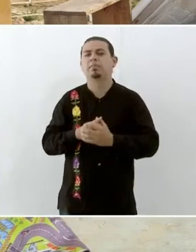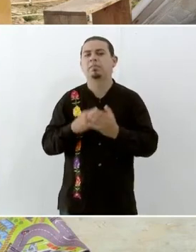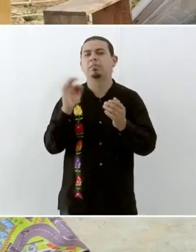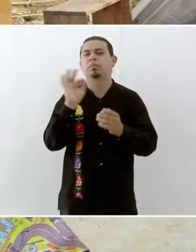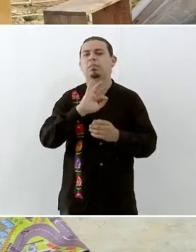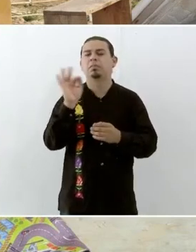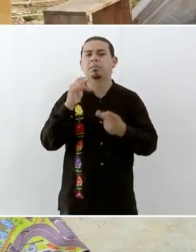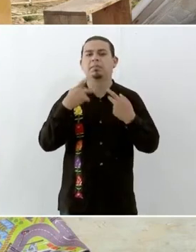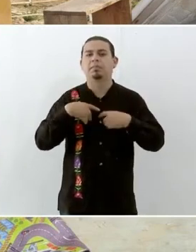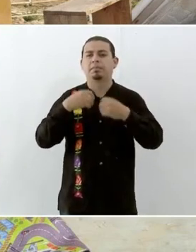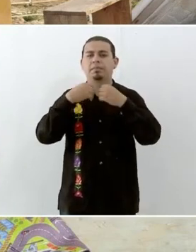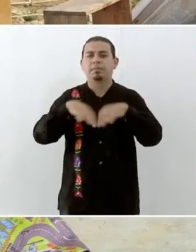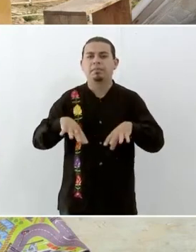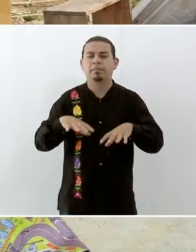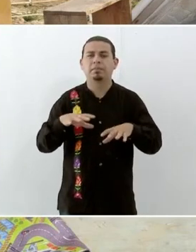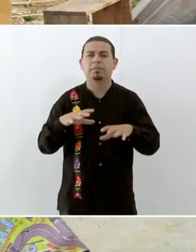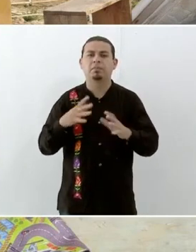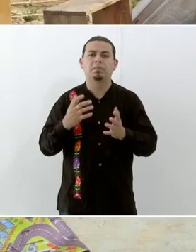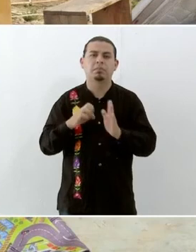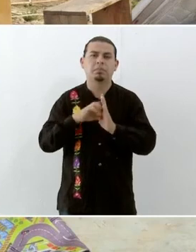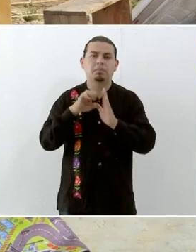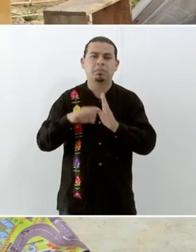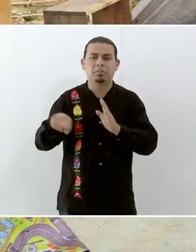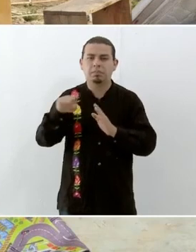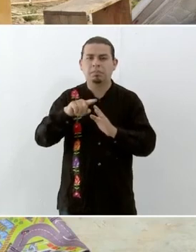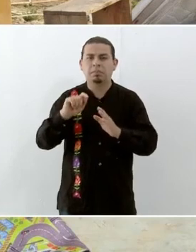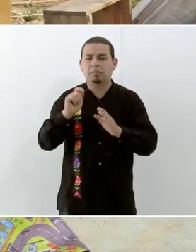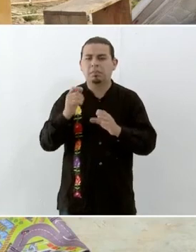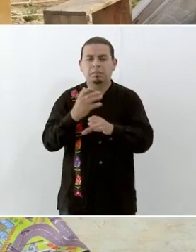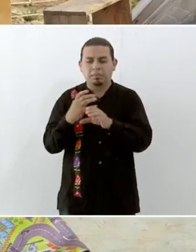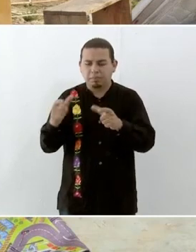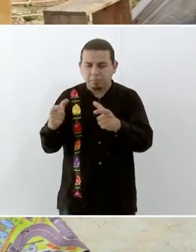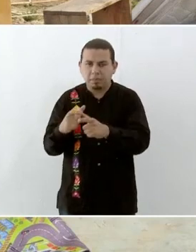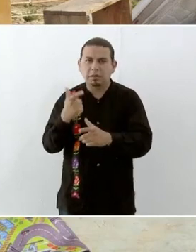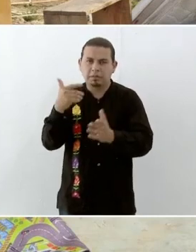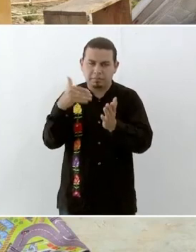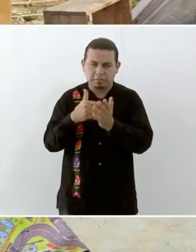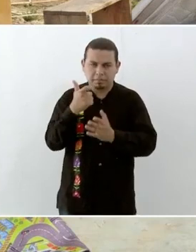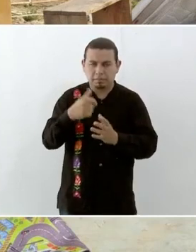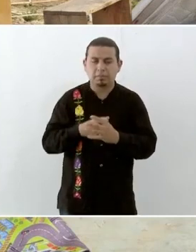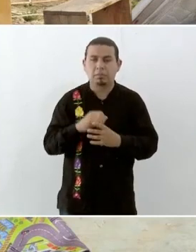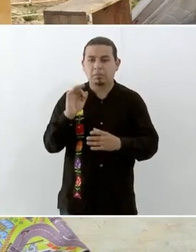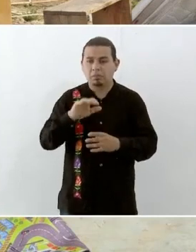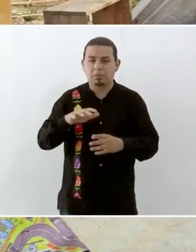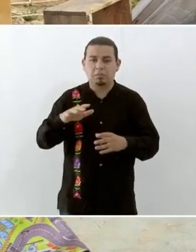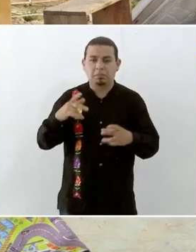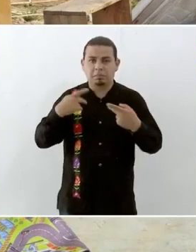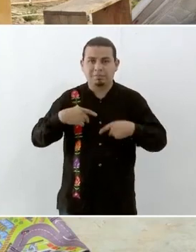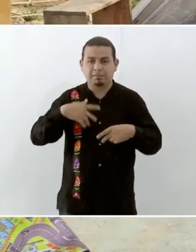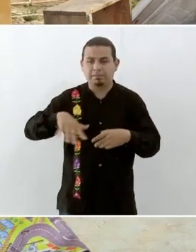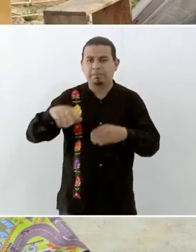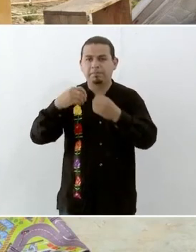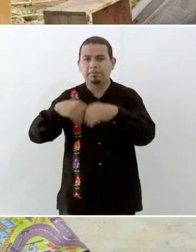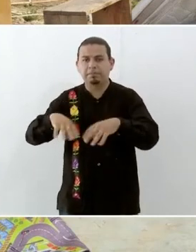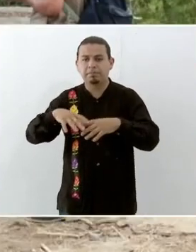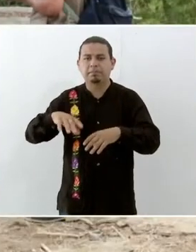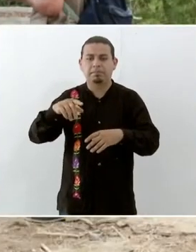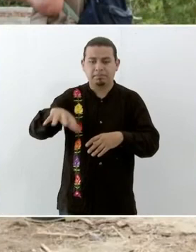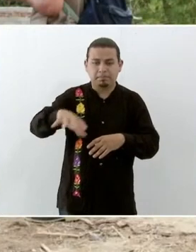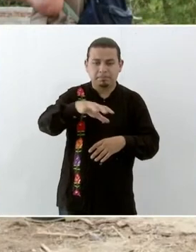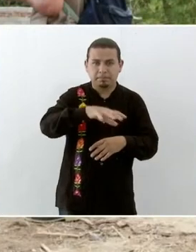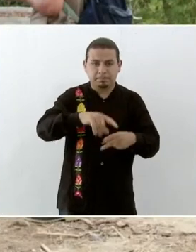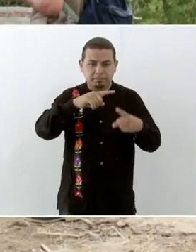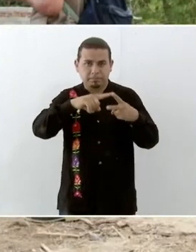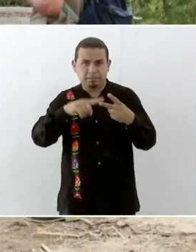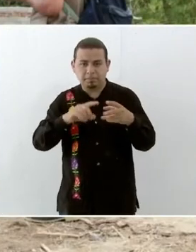pérdida avícola de 10 mil pesos. Quienes en su conjunto hayan perdido una o dos de estas